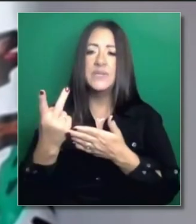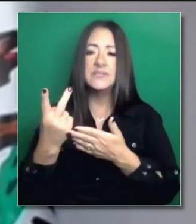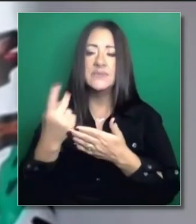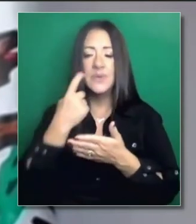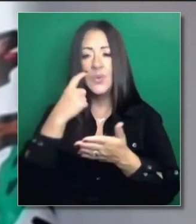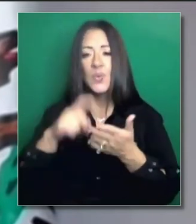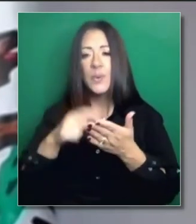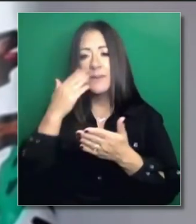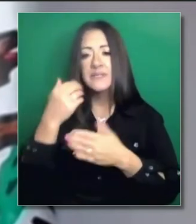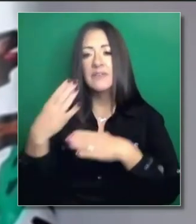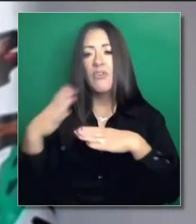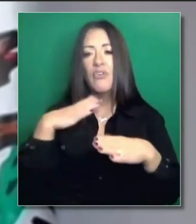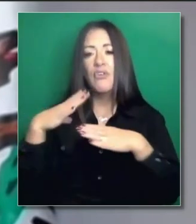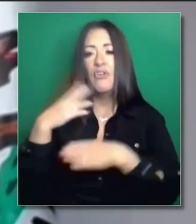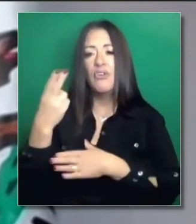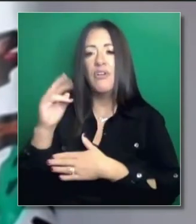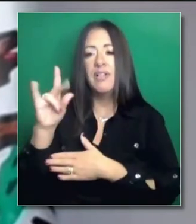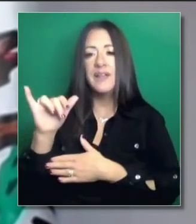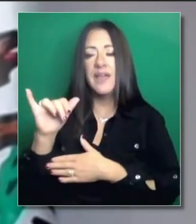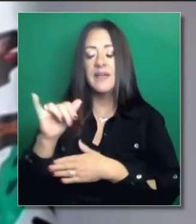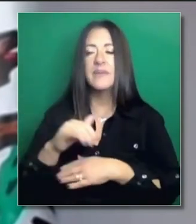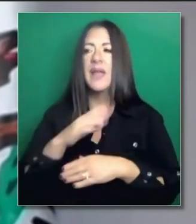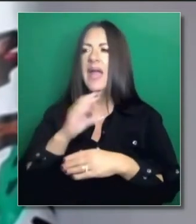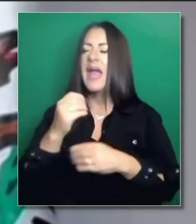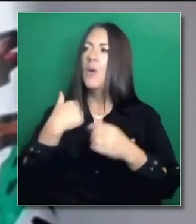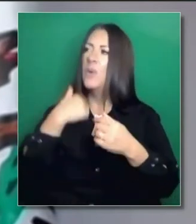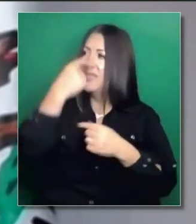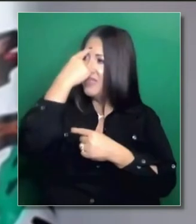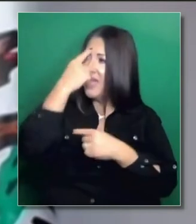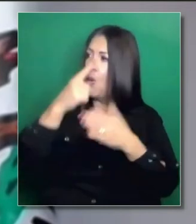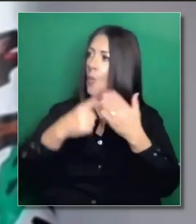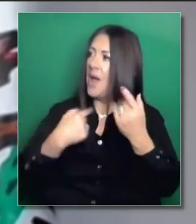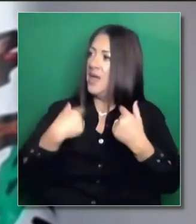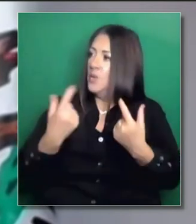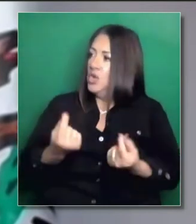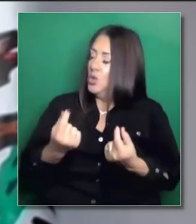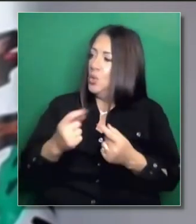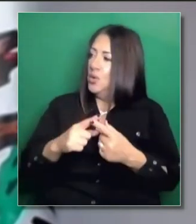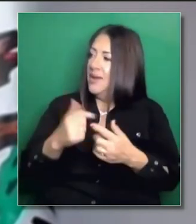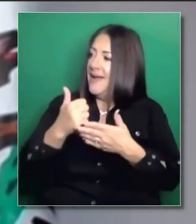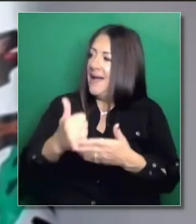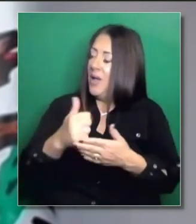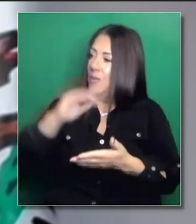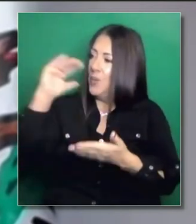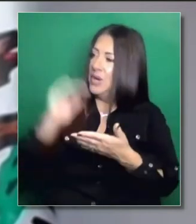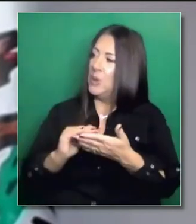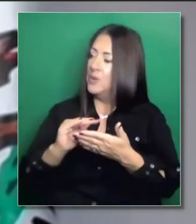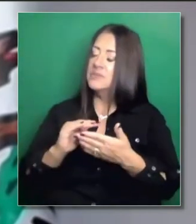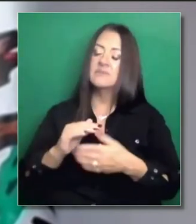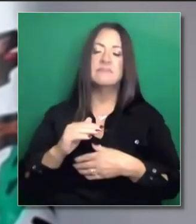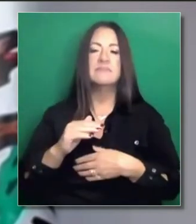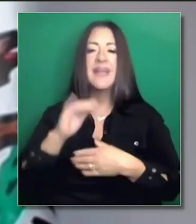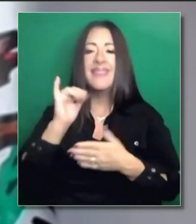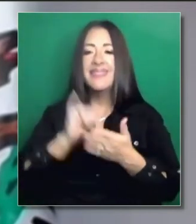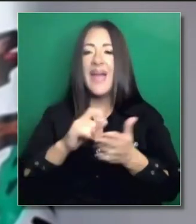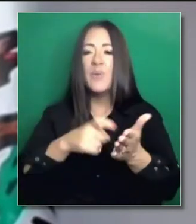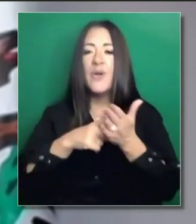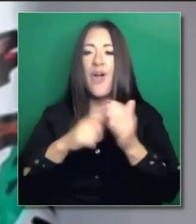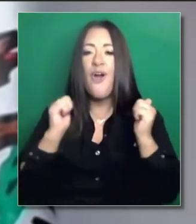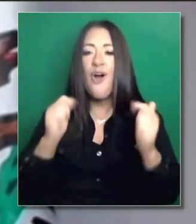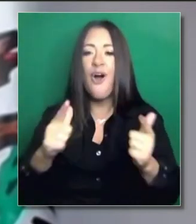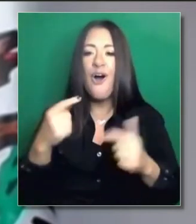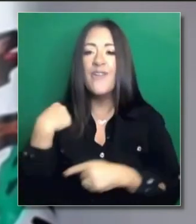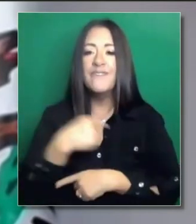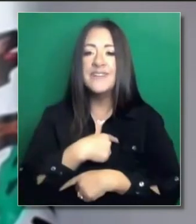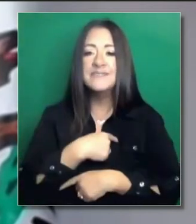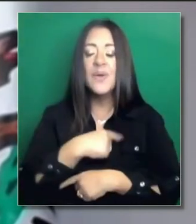de las últimas dos semanas. Entonces, la pregunta es, ¿cómo vamos a controlar todo esto? Creo que esto va a requerir que hagamos lo